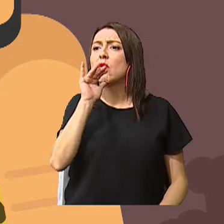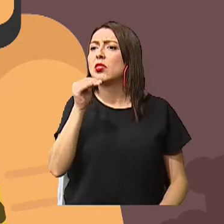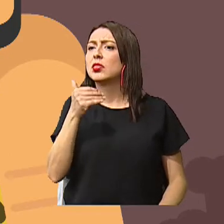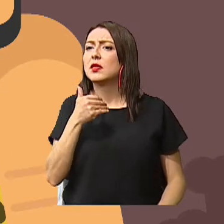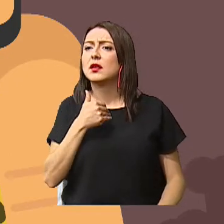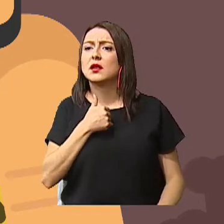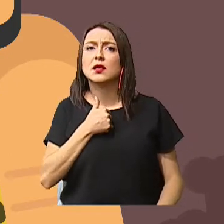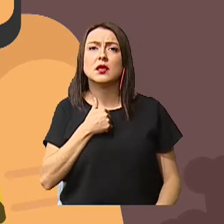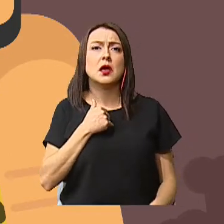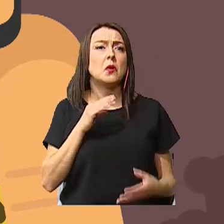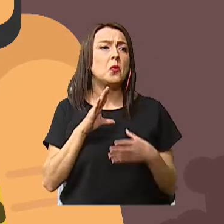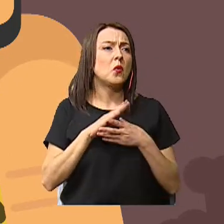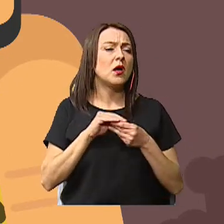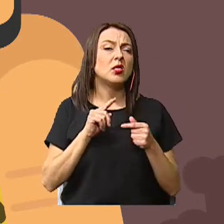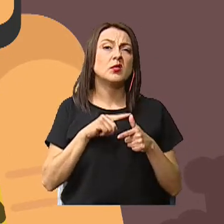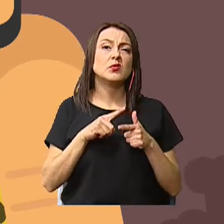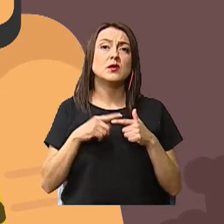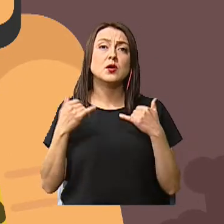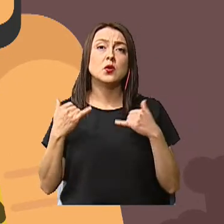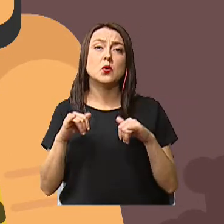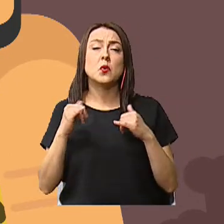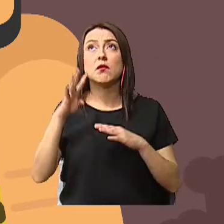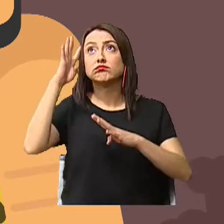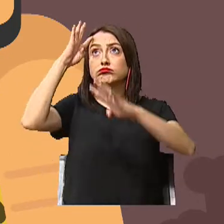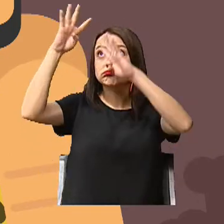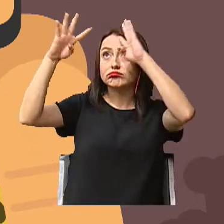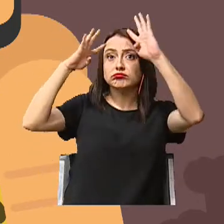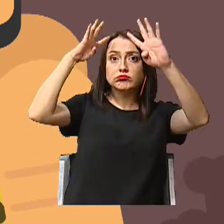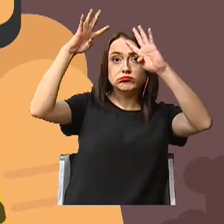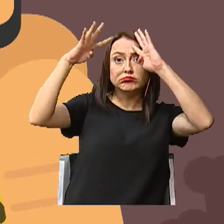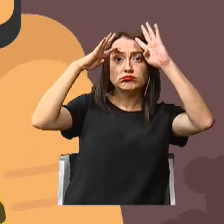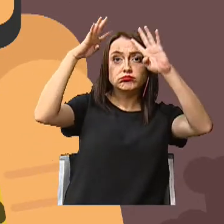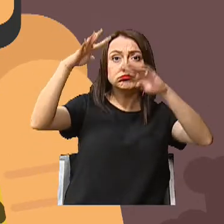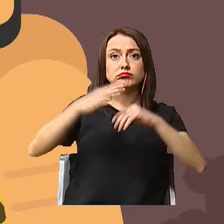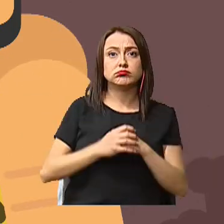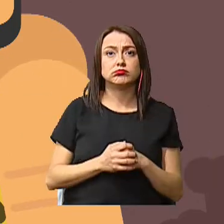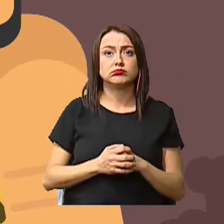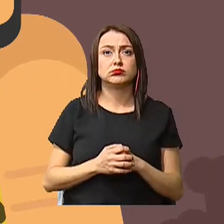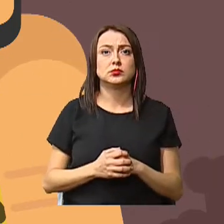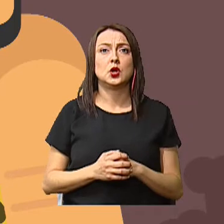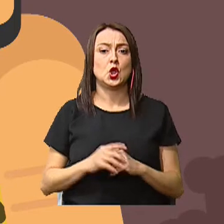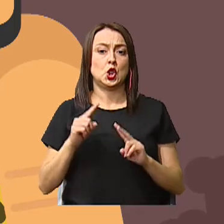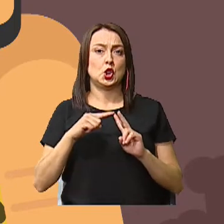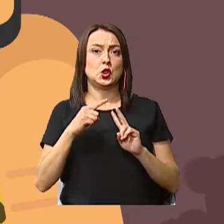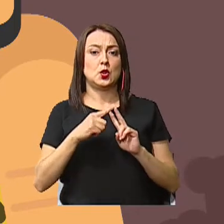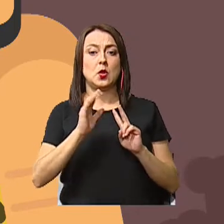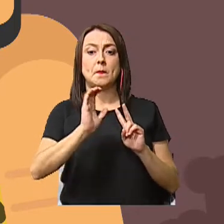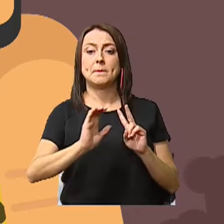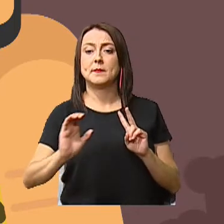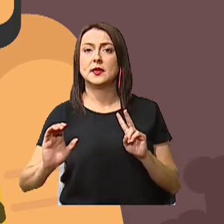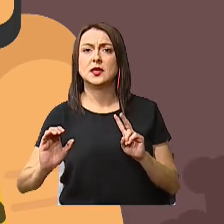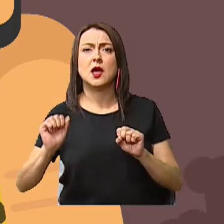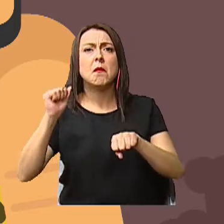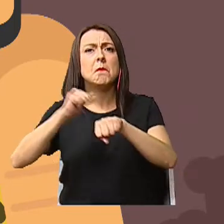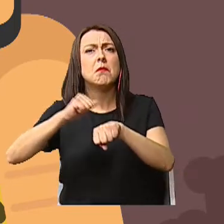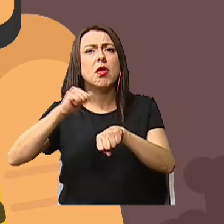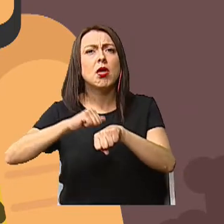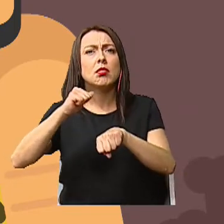cuentos Jugaba a los inventos Con dos pequeñas rocas